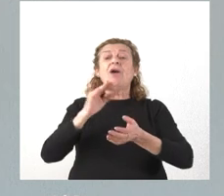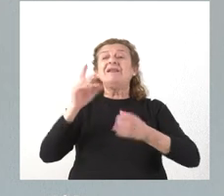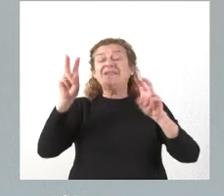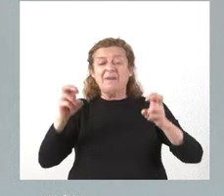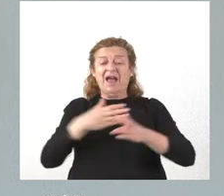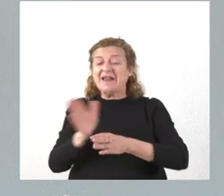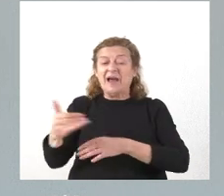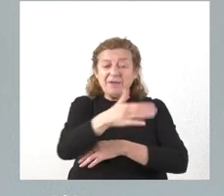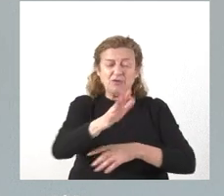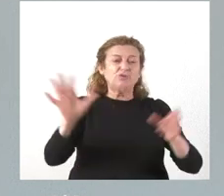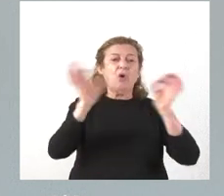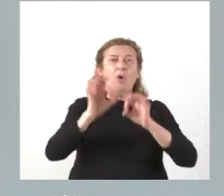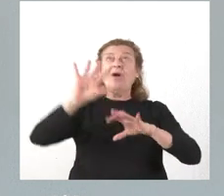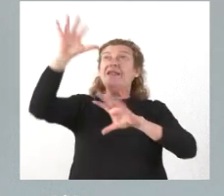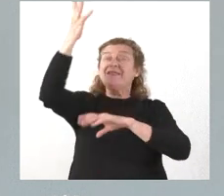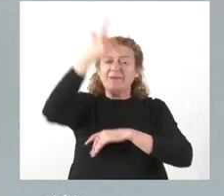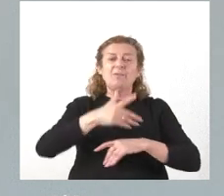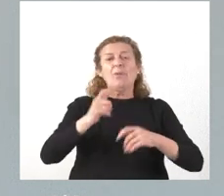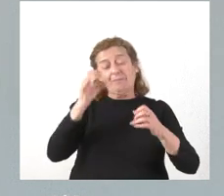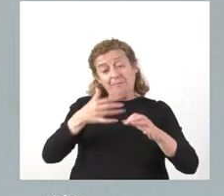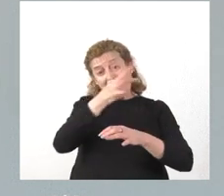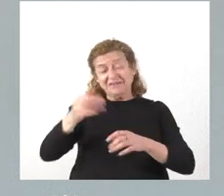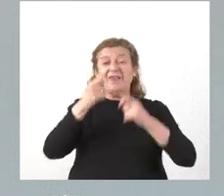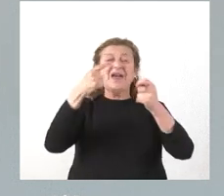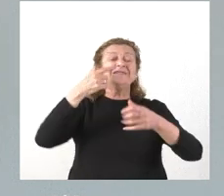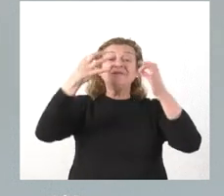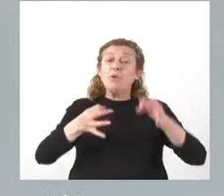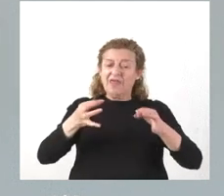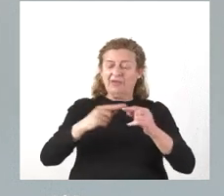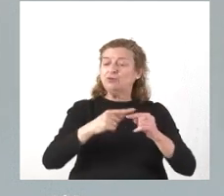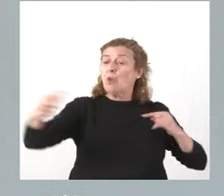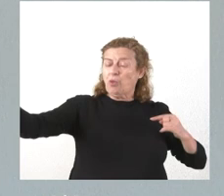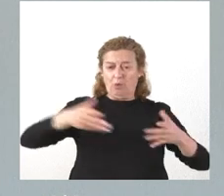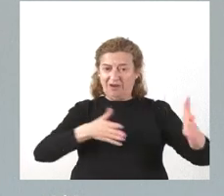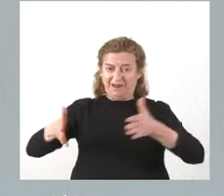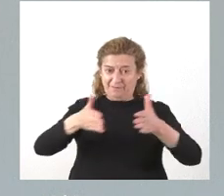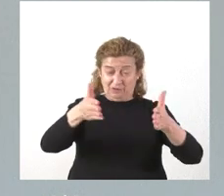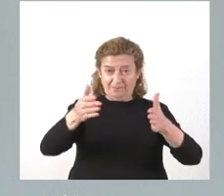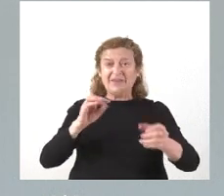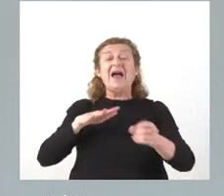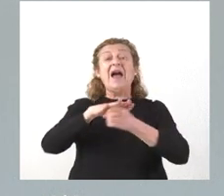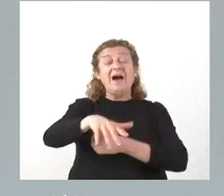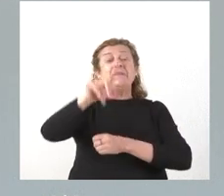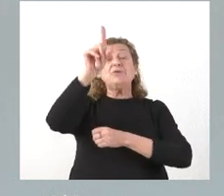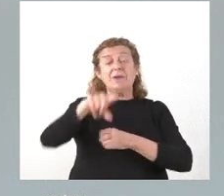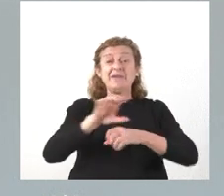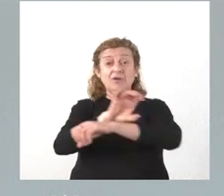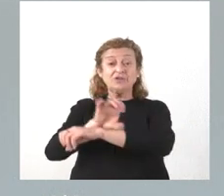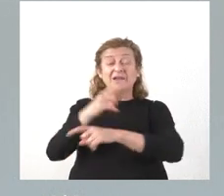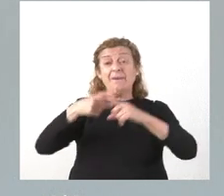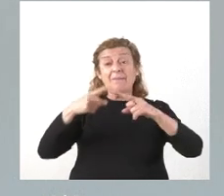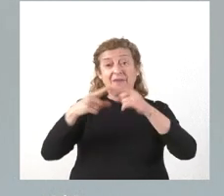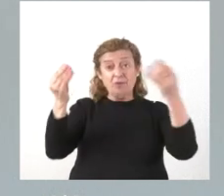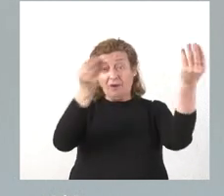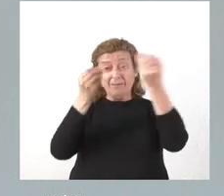meteorología, además de garantizar la seguridad a lo largo del camino. En el ámbito también de la propia Consejería de Medio Ambiente,